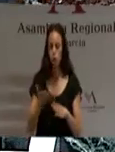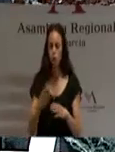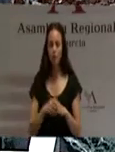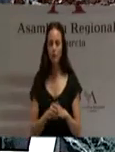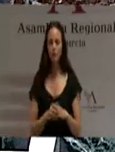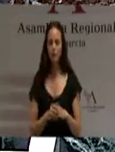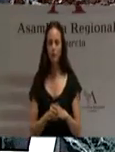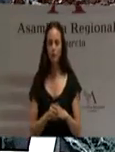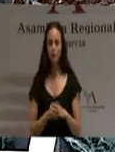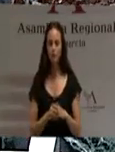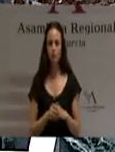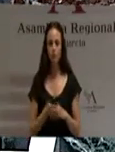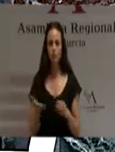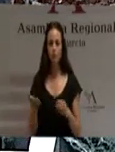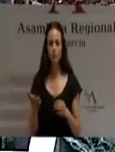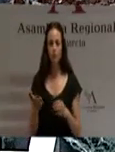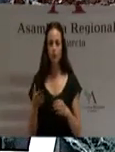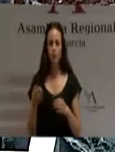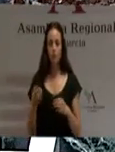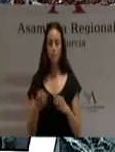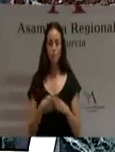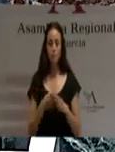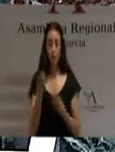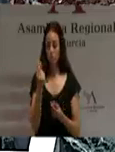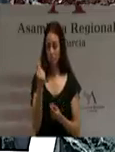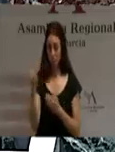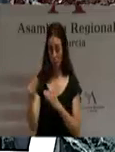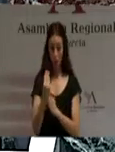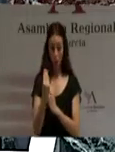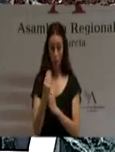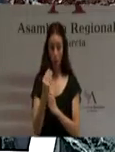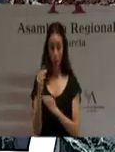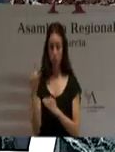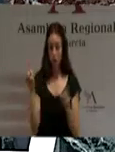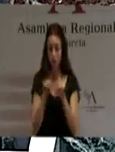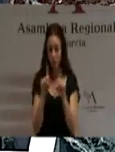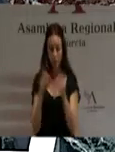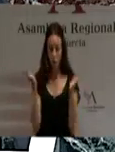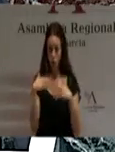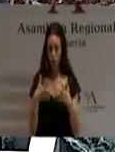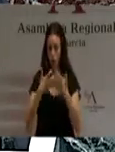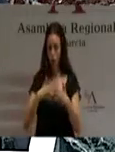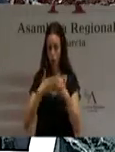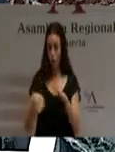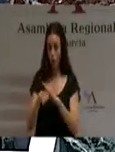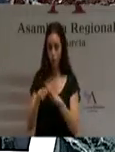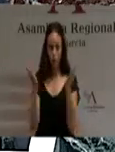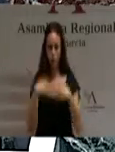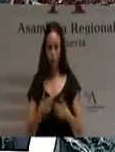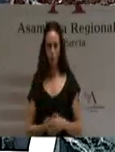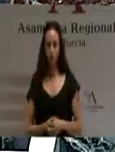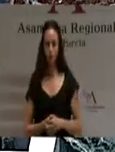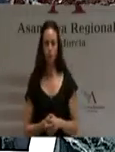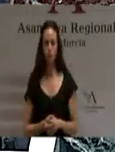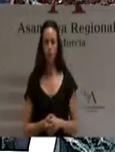disponía, en ese momento, de un marco financiero afectado por la crisis para ponerlo en funcionamiento. Con objeto